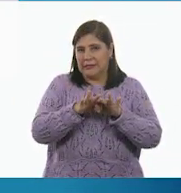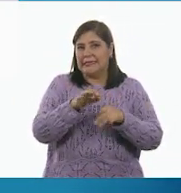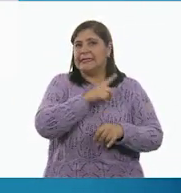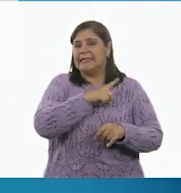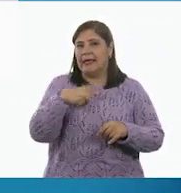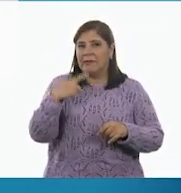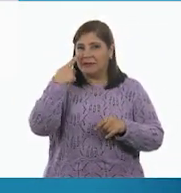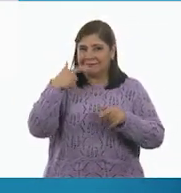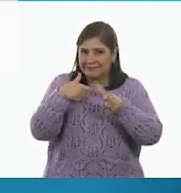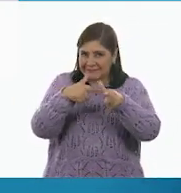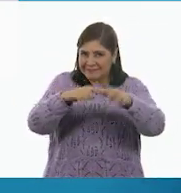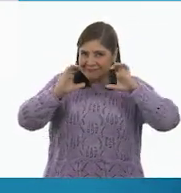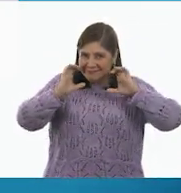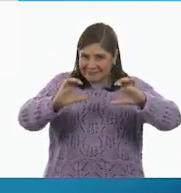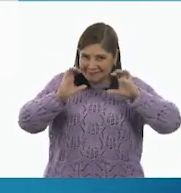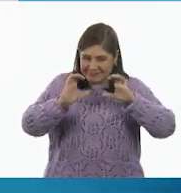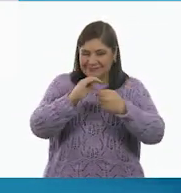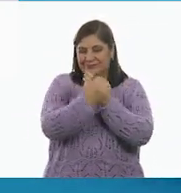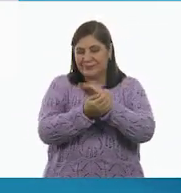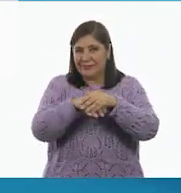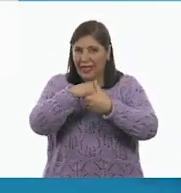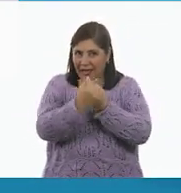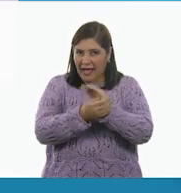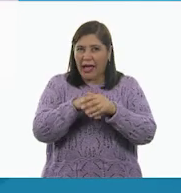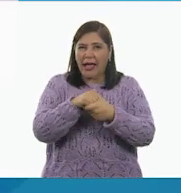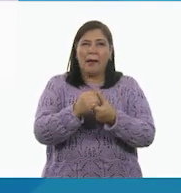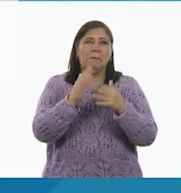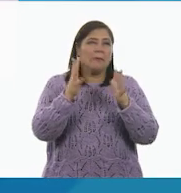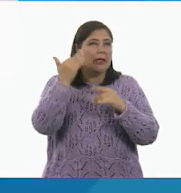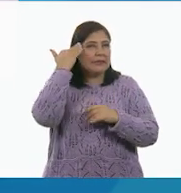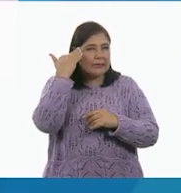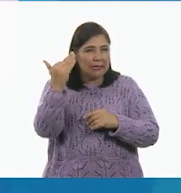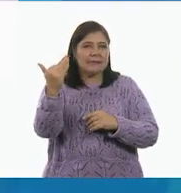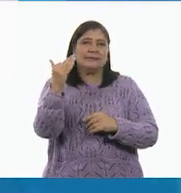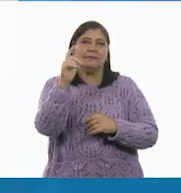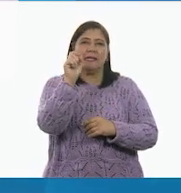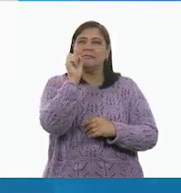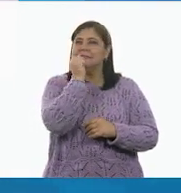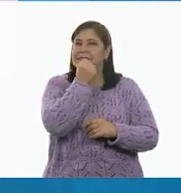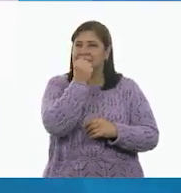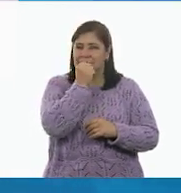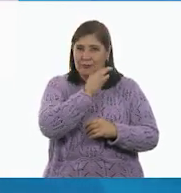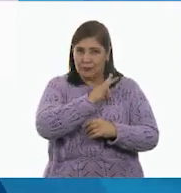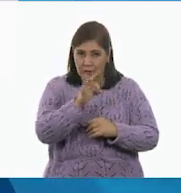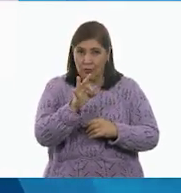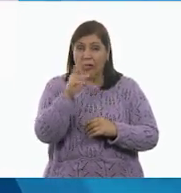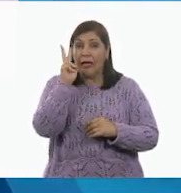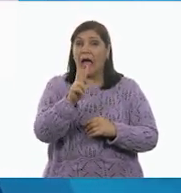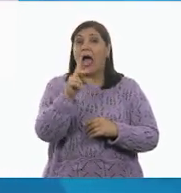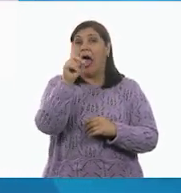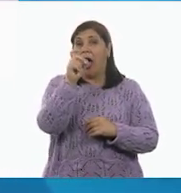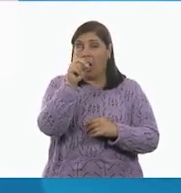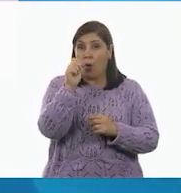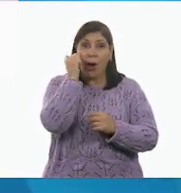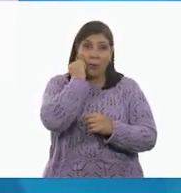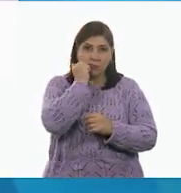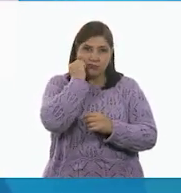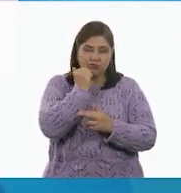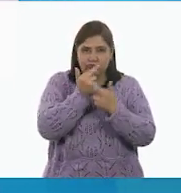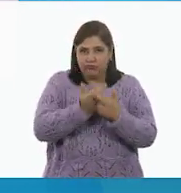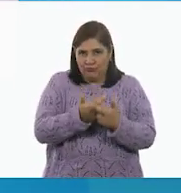cuidándonos, lavándonos las manos por lo menos durante 20 segundos, usando mucha agua y jabón.